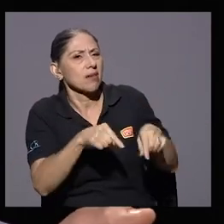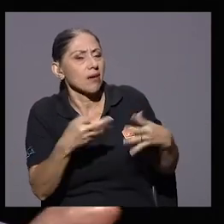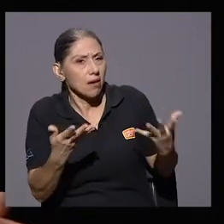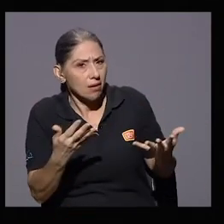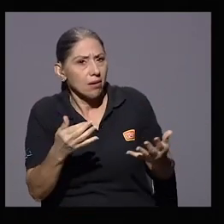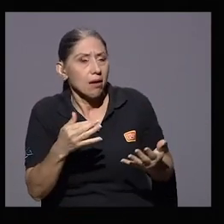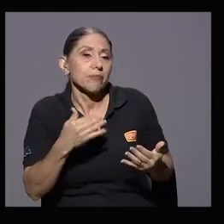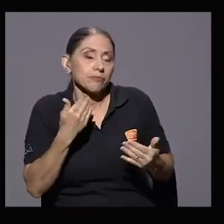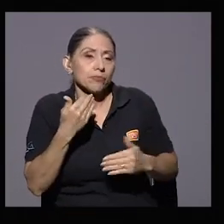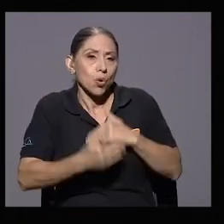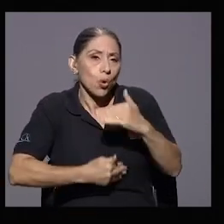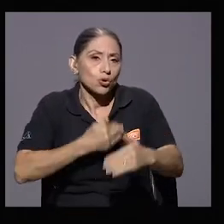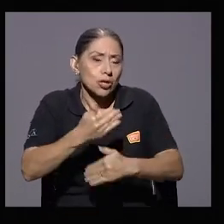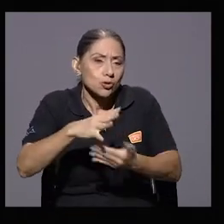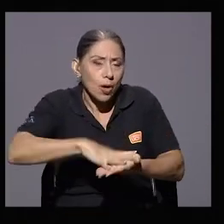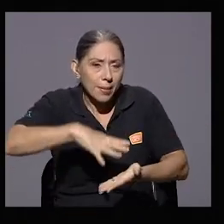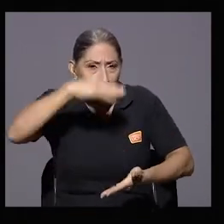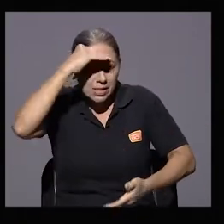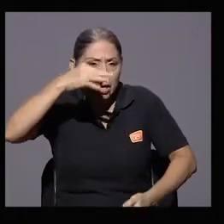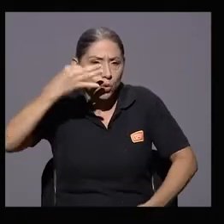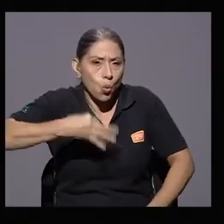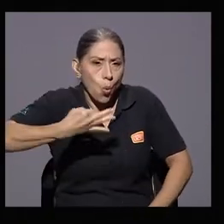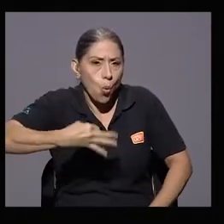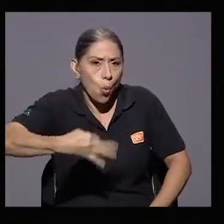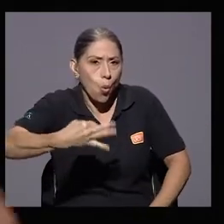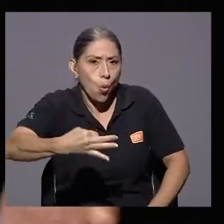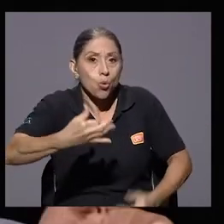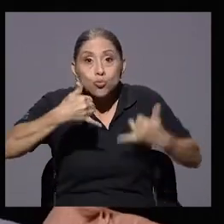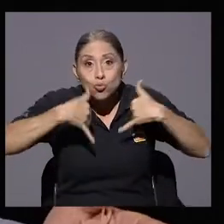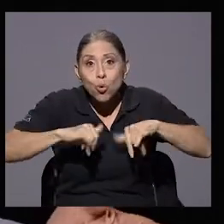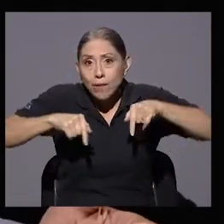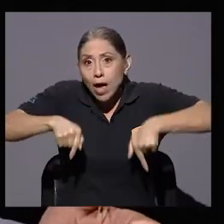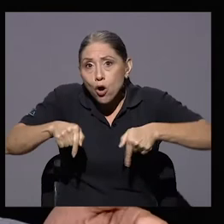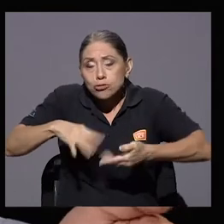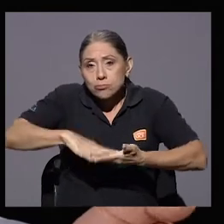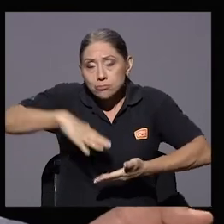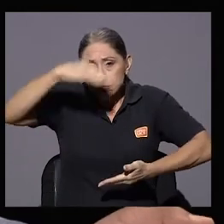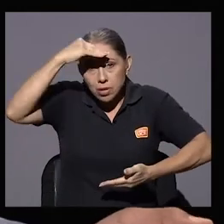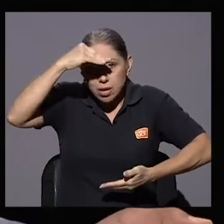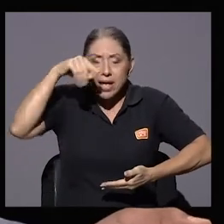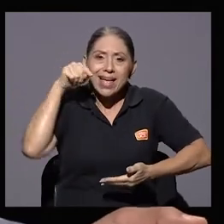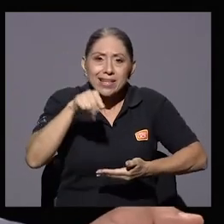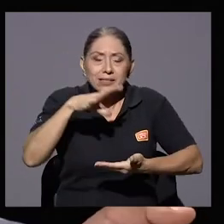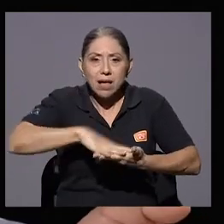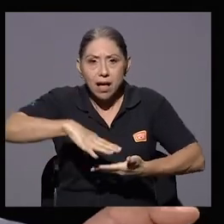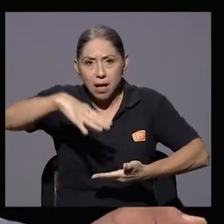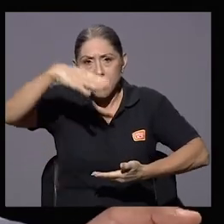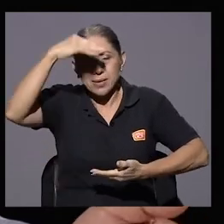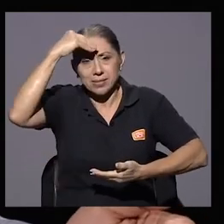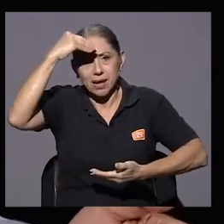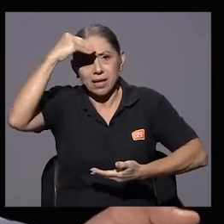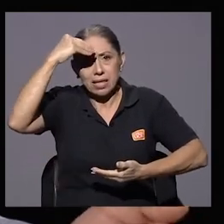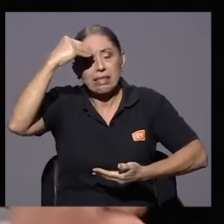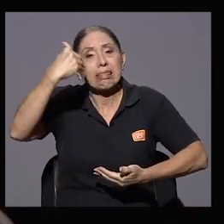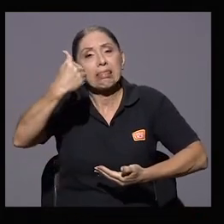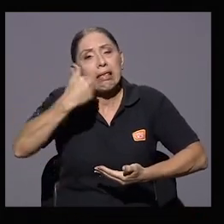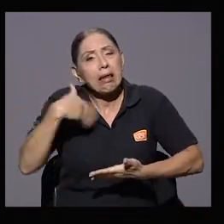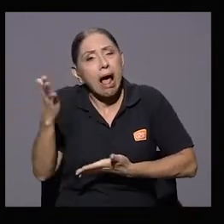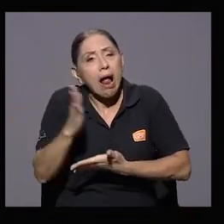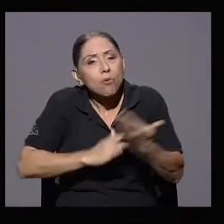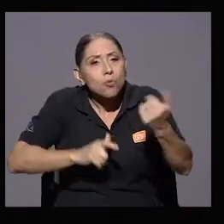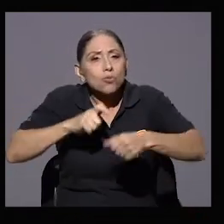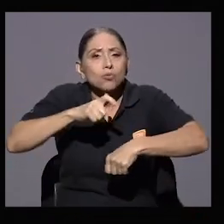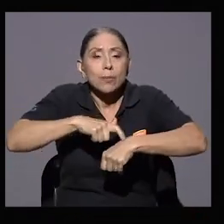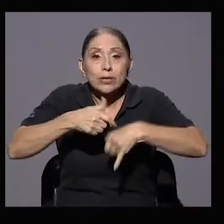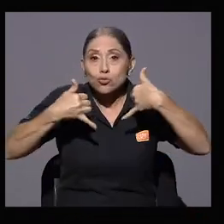efectivamente el proceso de aprendizaje es de todos los días, hoy inclusive, pero que ese aprendizaje pasa por momentos en los que